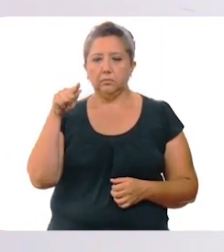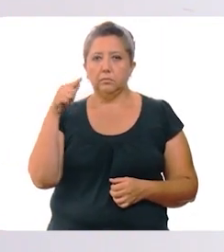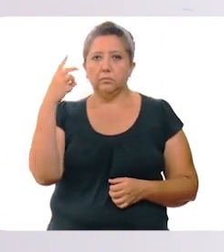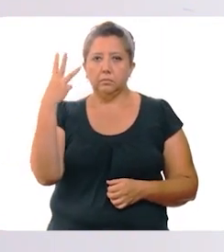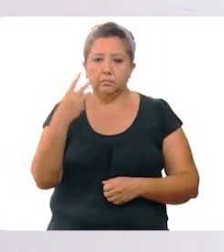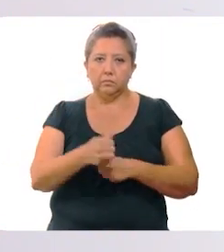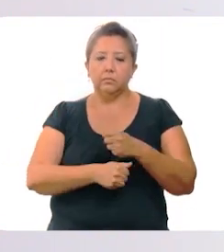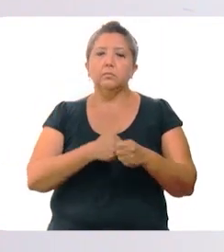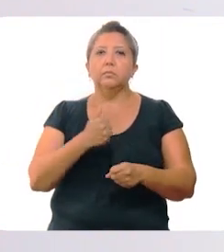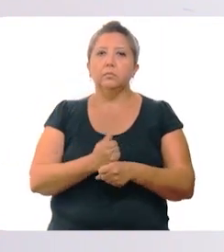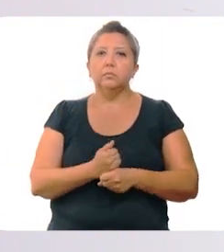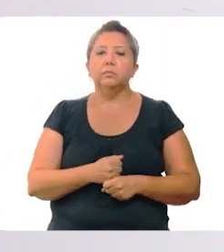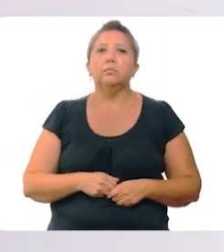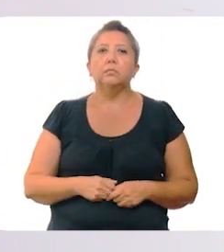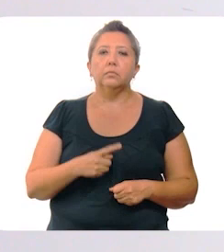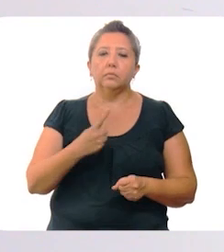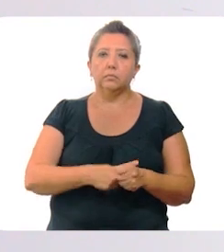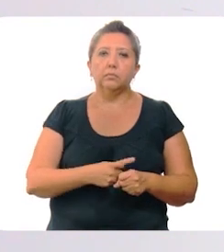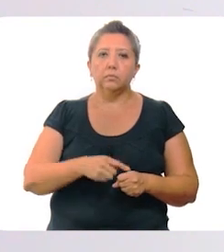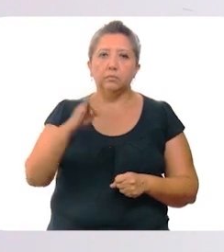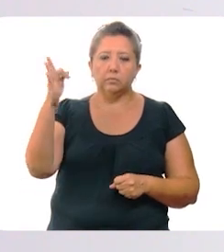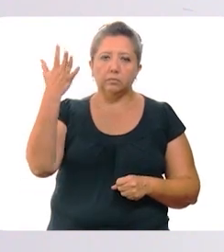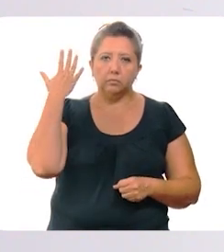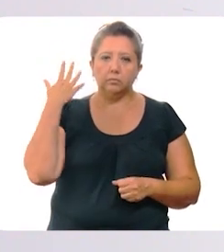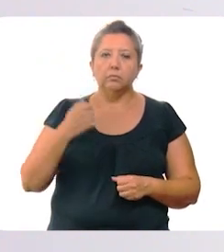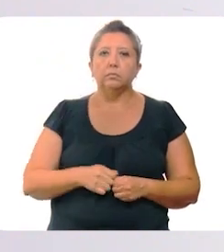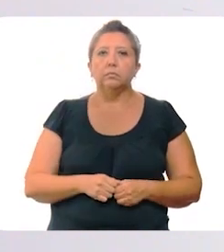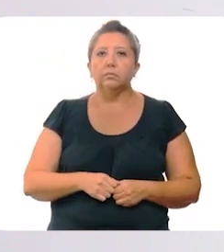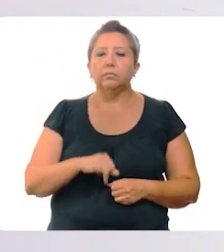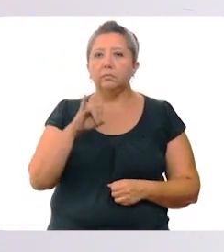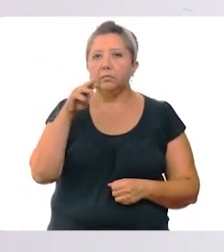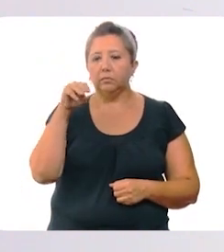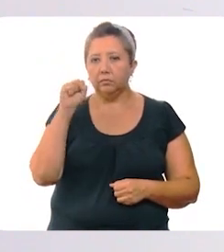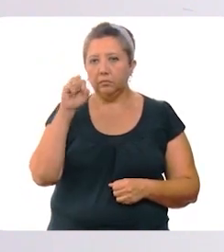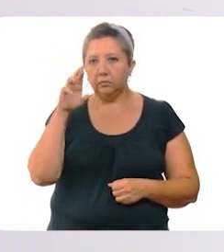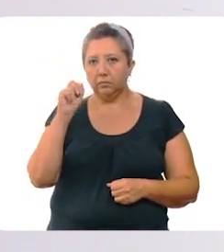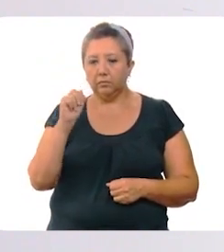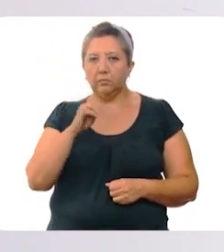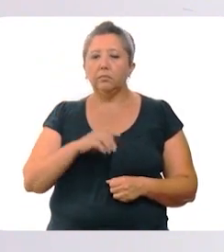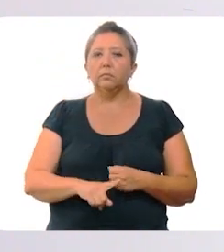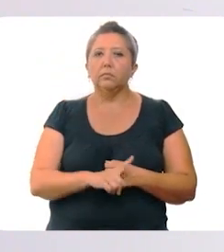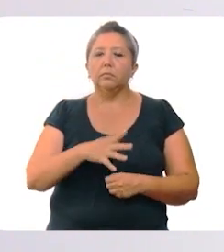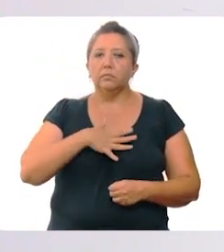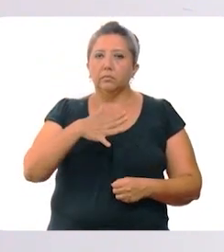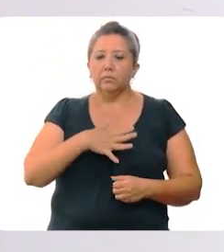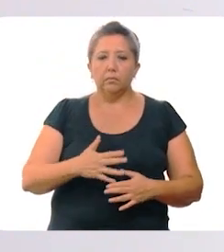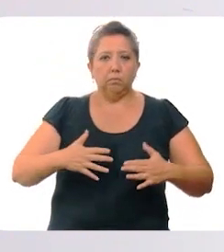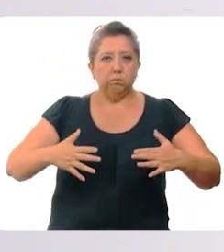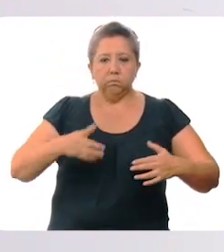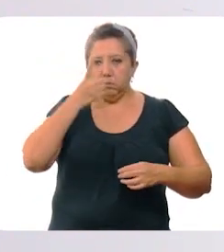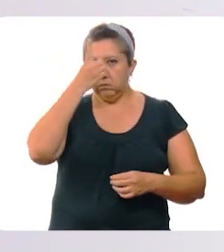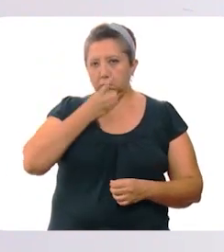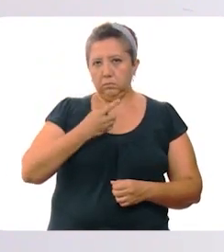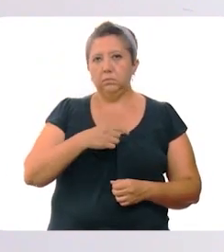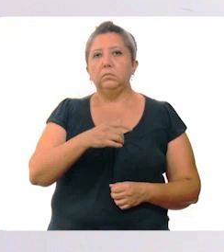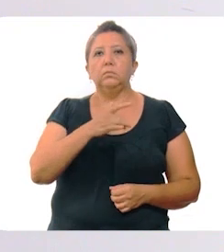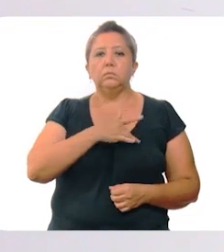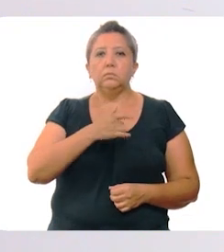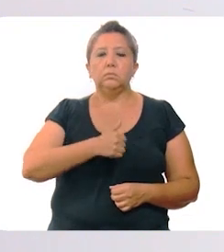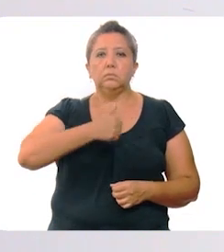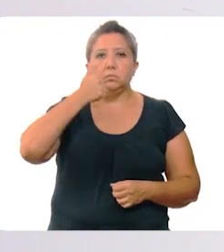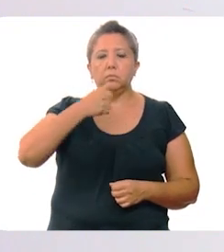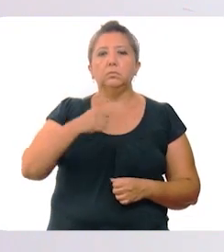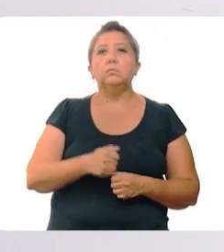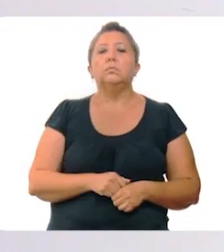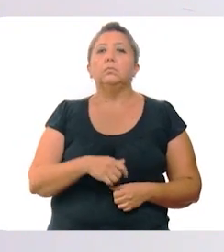73 años. Sus principales enfermedades fueron inmunosupresión, EPOC, obesidad, diabetes, hipertensión arterial,